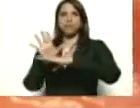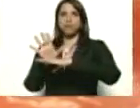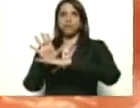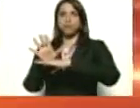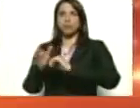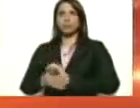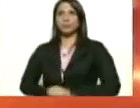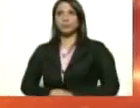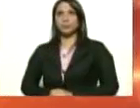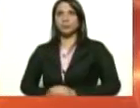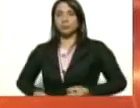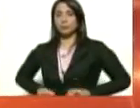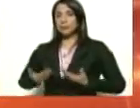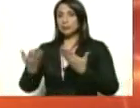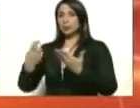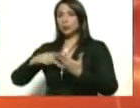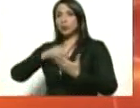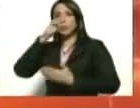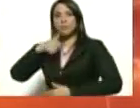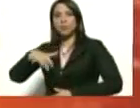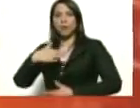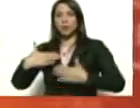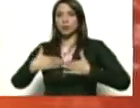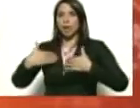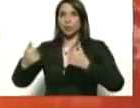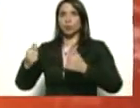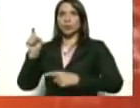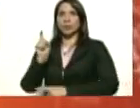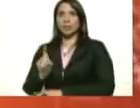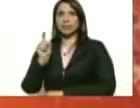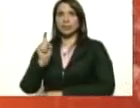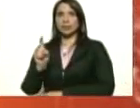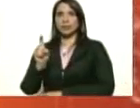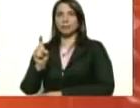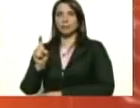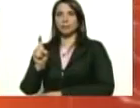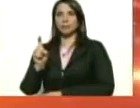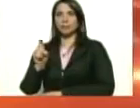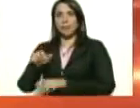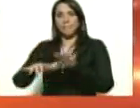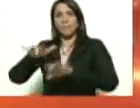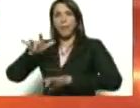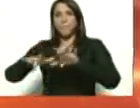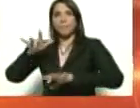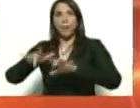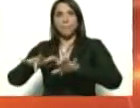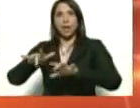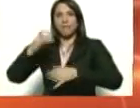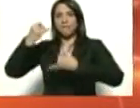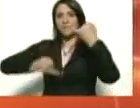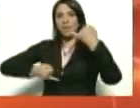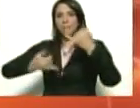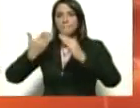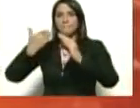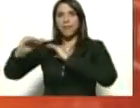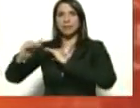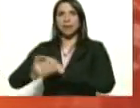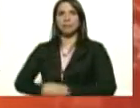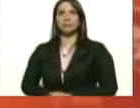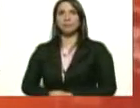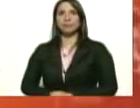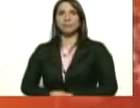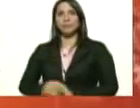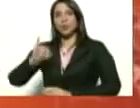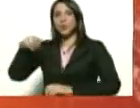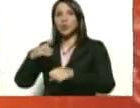darle a nuestro pueblo la salud que necesita. Pip, pip, fin del mensaje. Jorge